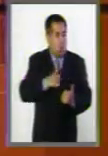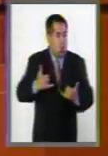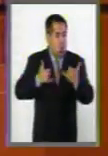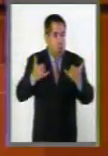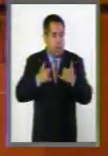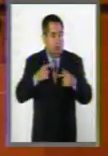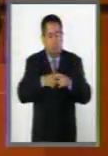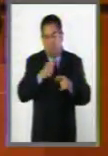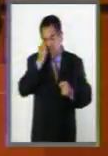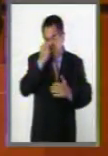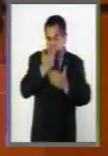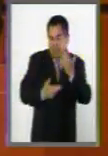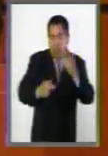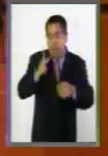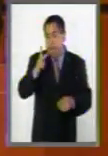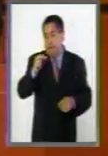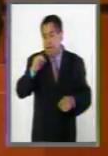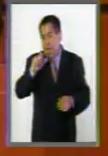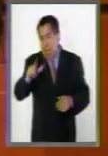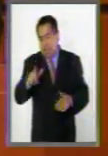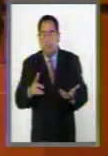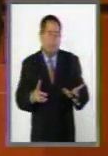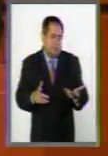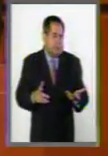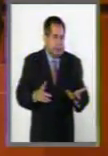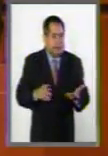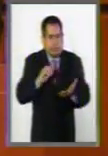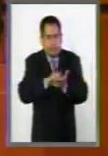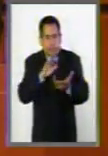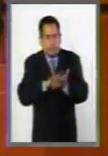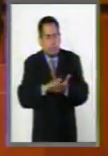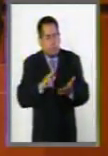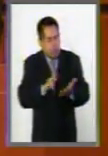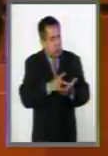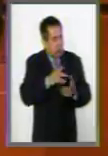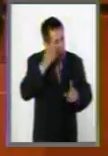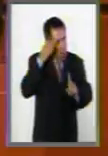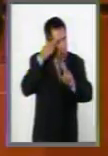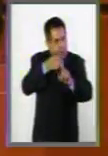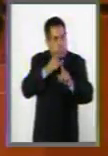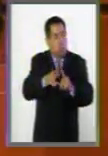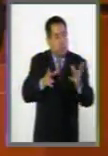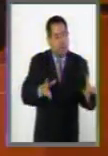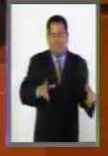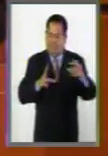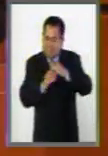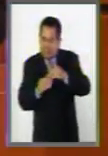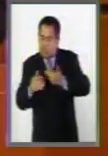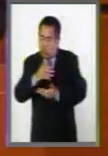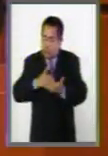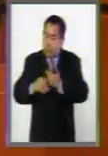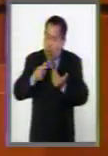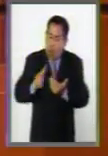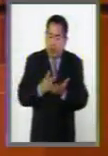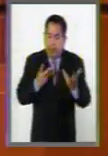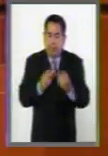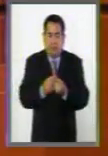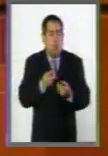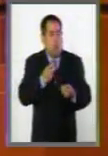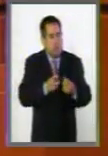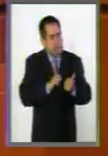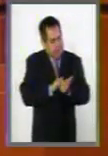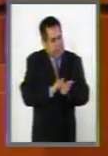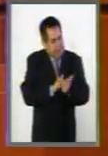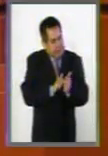infrinjan las leyes penales, se establece como finalidad la reinserción social y familiar, como parte del proceso que